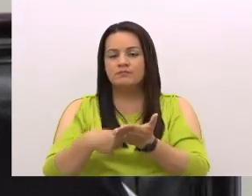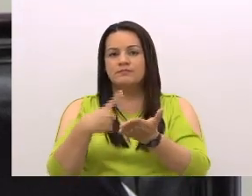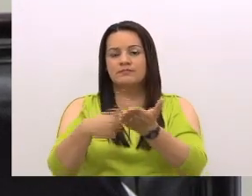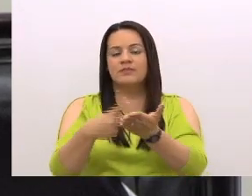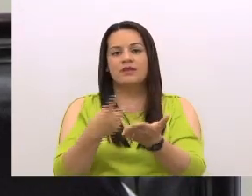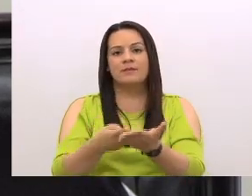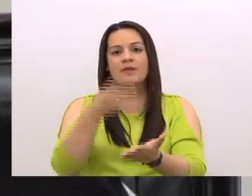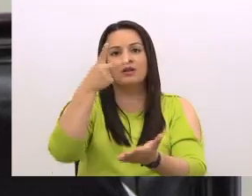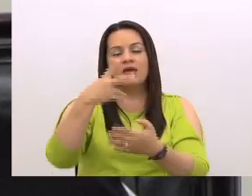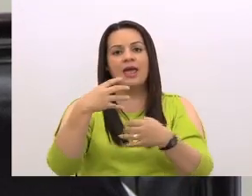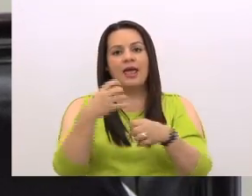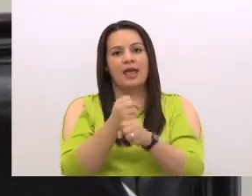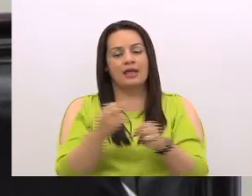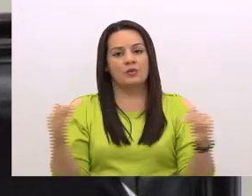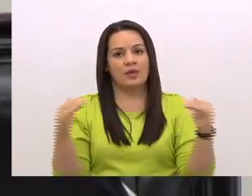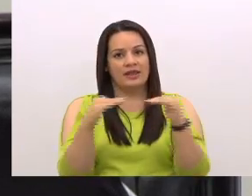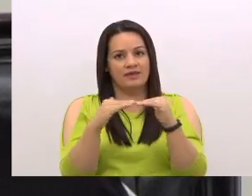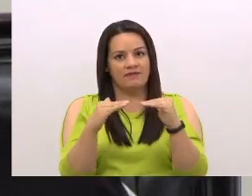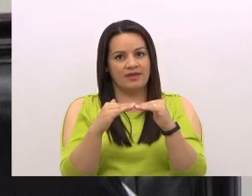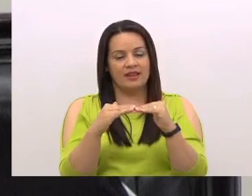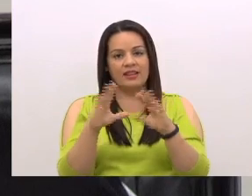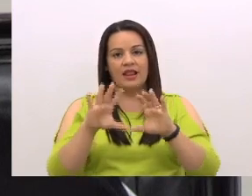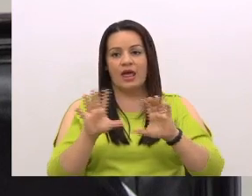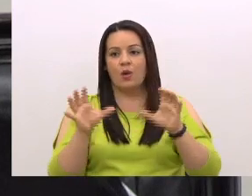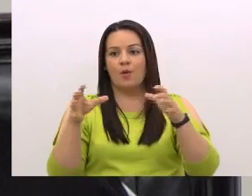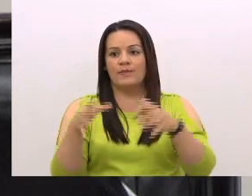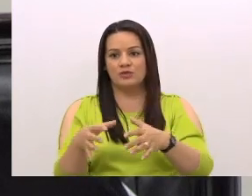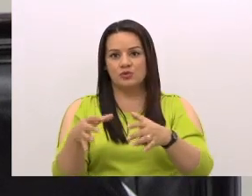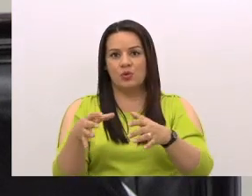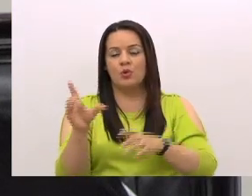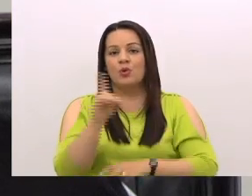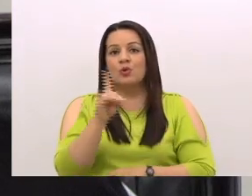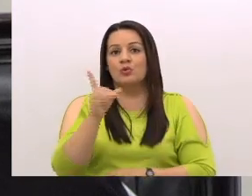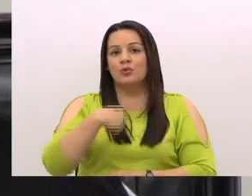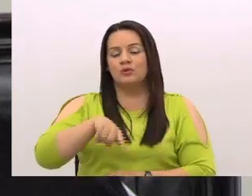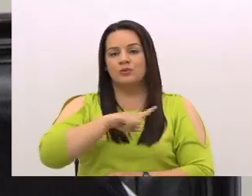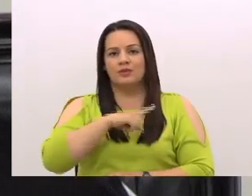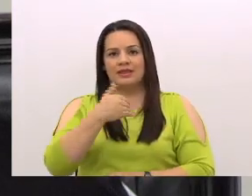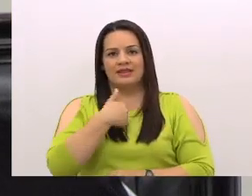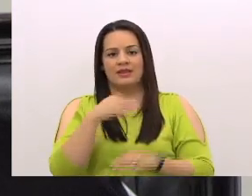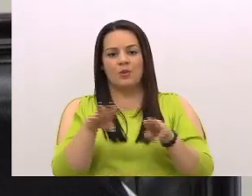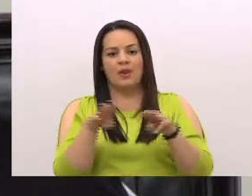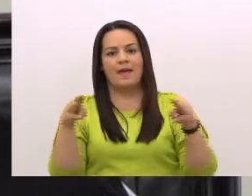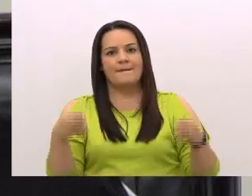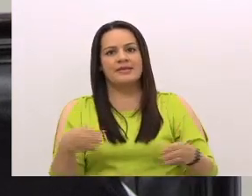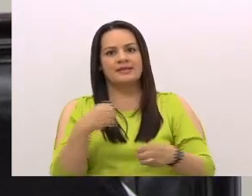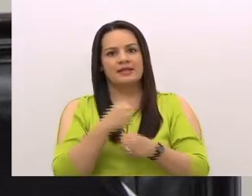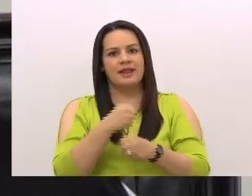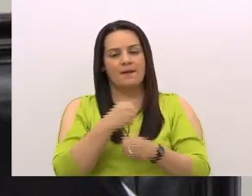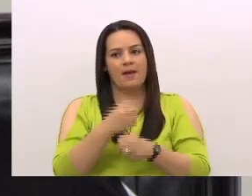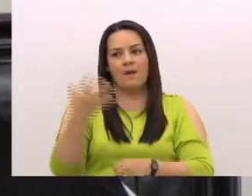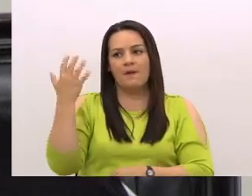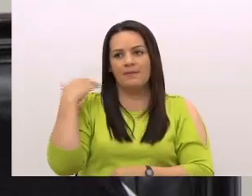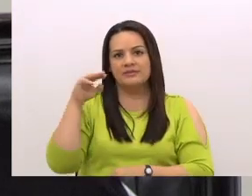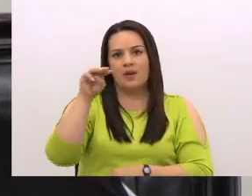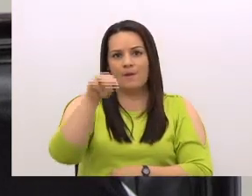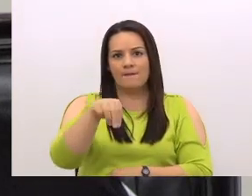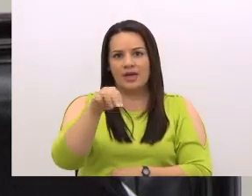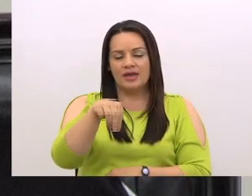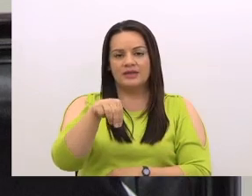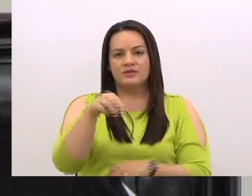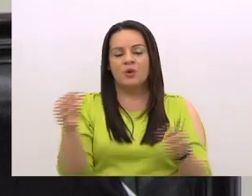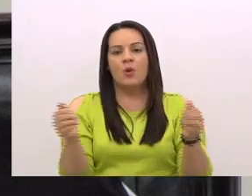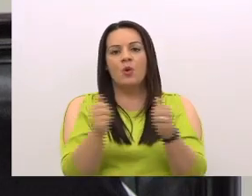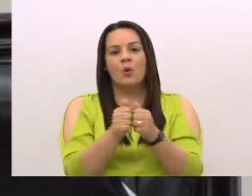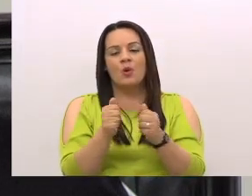que se ha hecho a nivel de la Comisión, donde hemos tenido una mesa de trabajo el pasado martes con